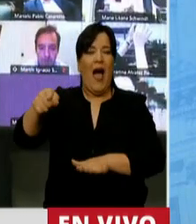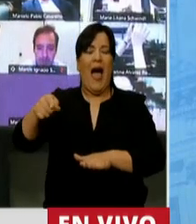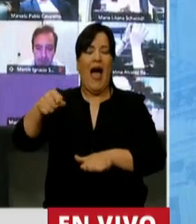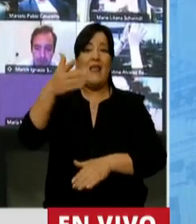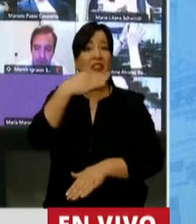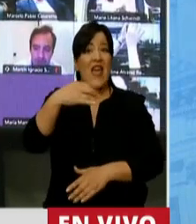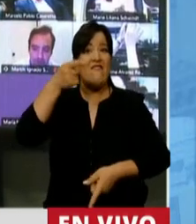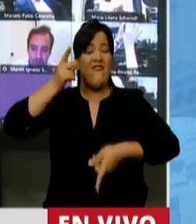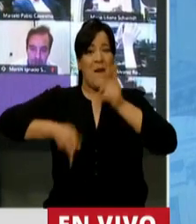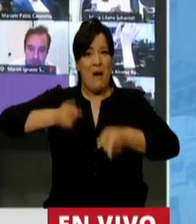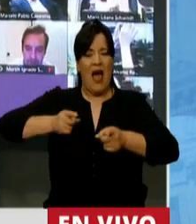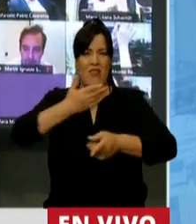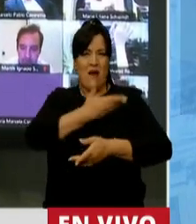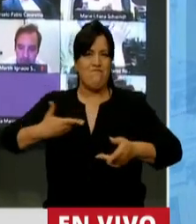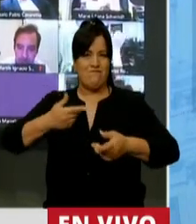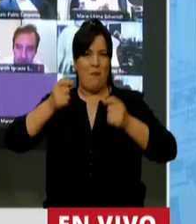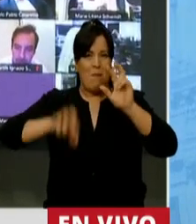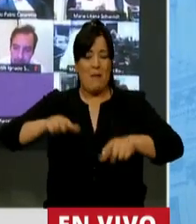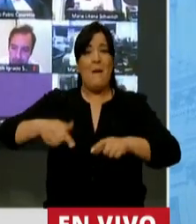Vaya redondeando. Sí, señor presidente.